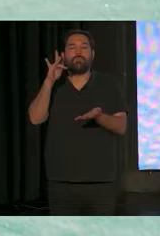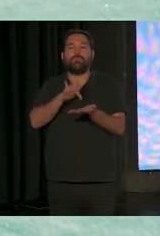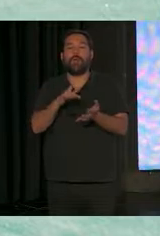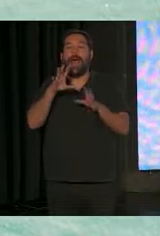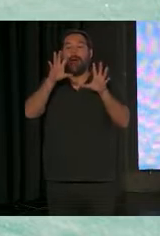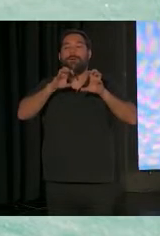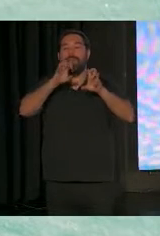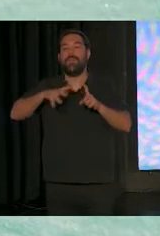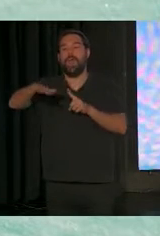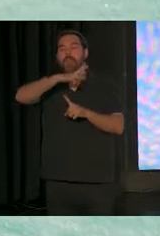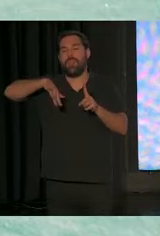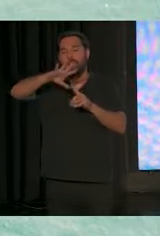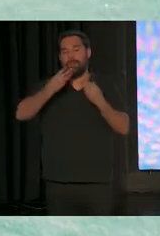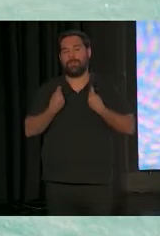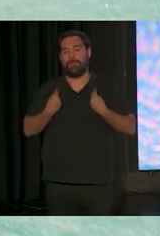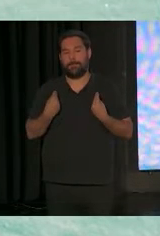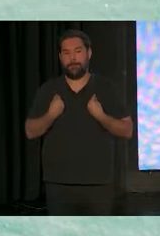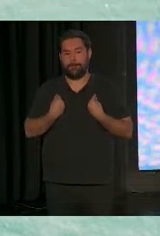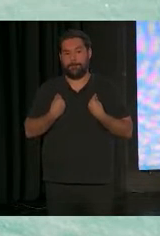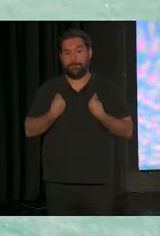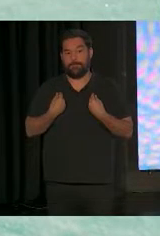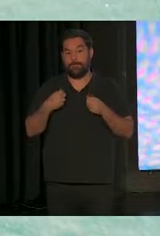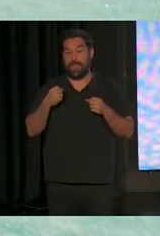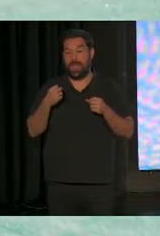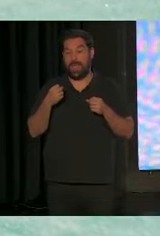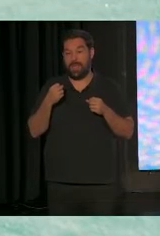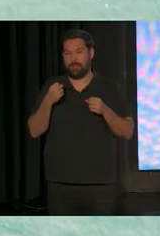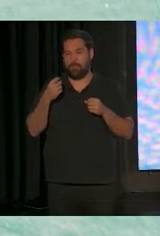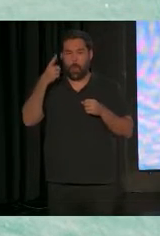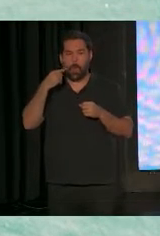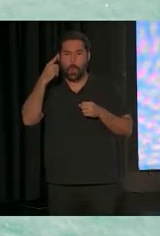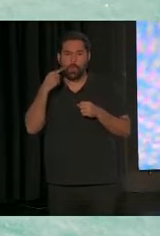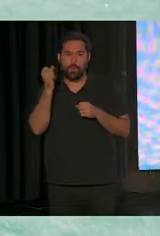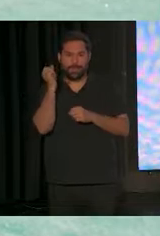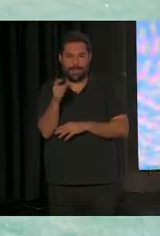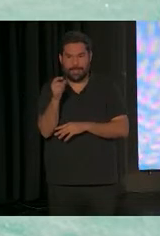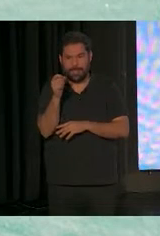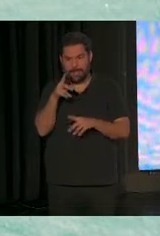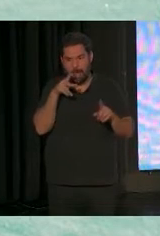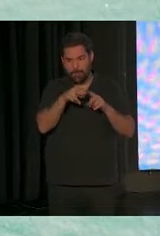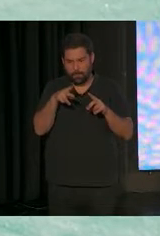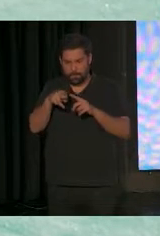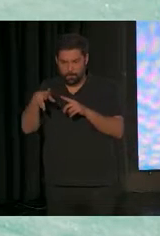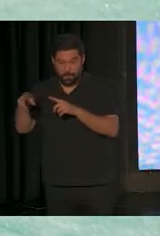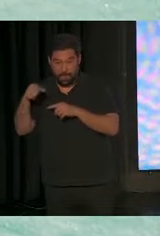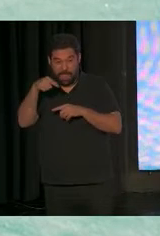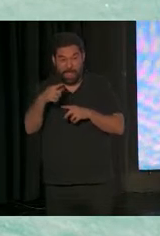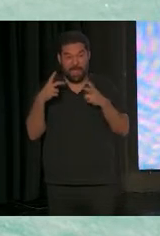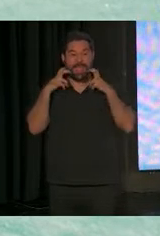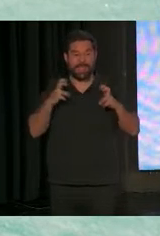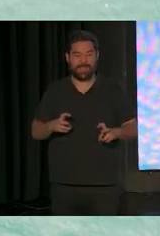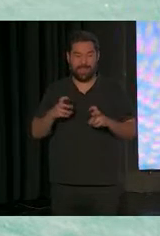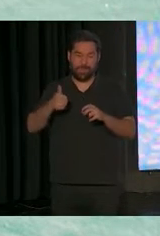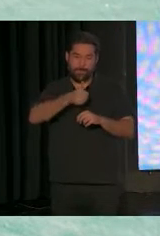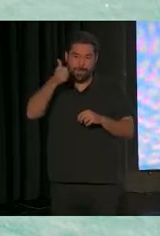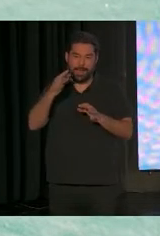cuando está en el contexto donde vive, que la ruptura de las rutinas en los niños y en los padres van a producir más estrés y que por lo tanto